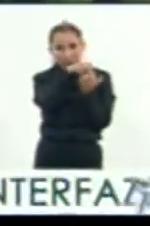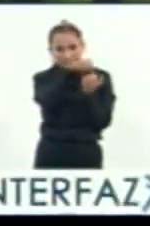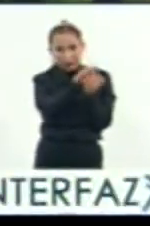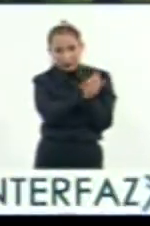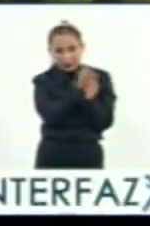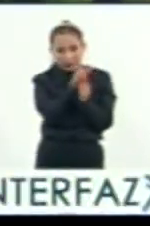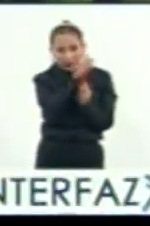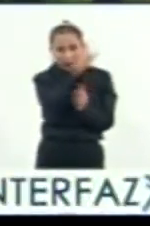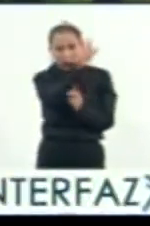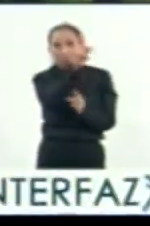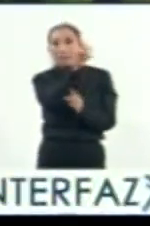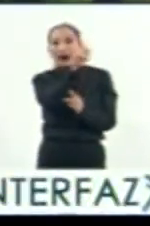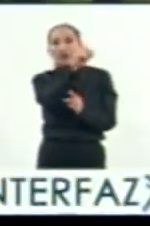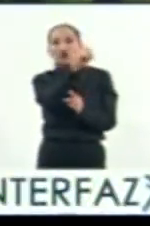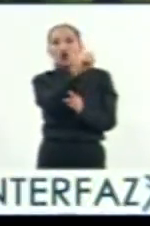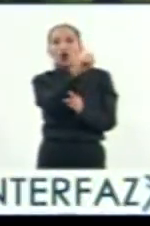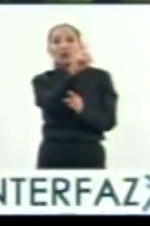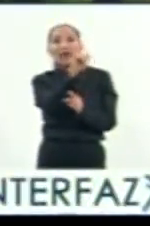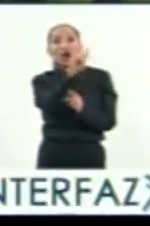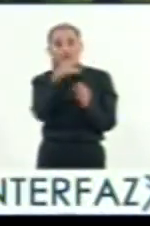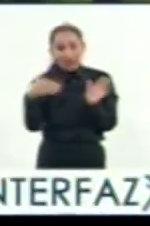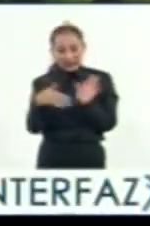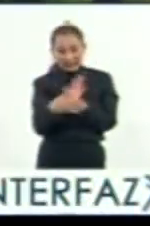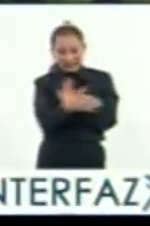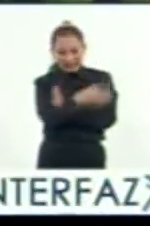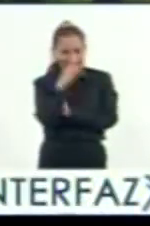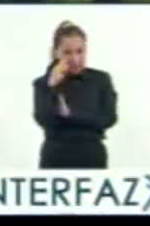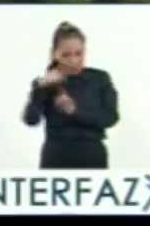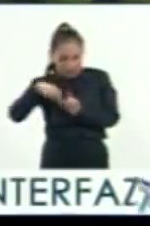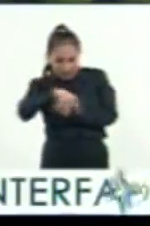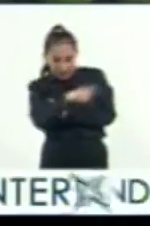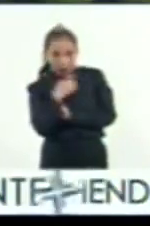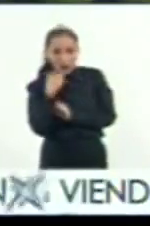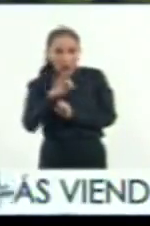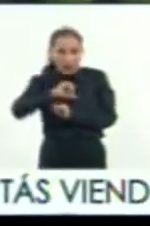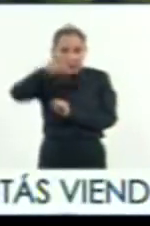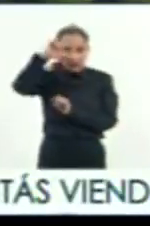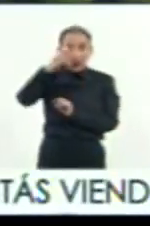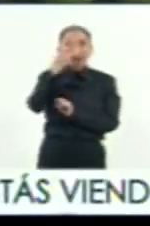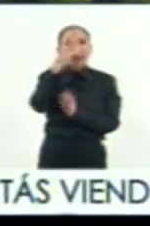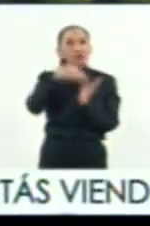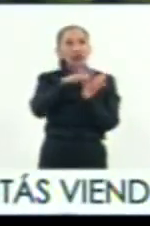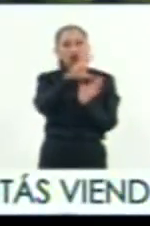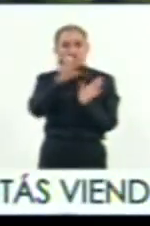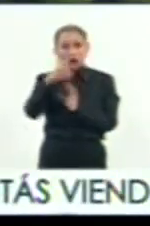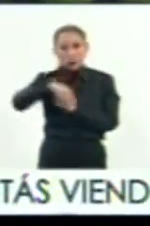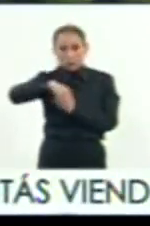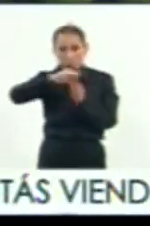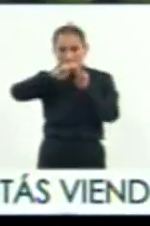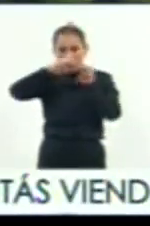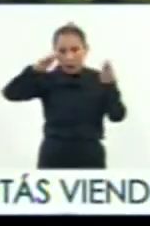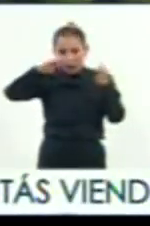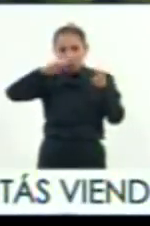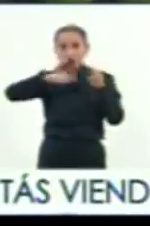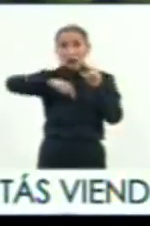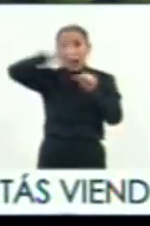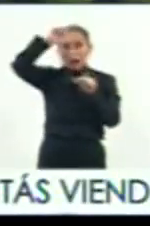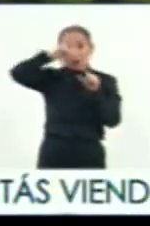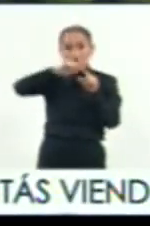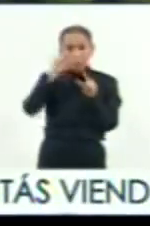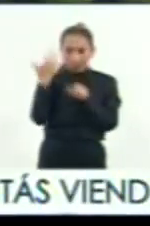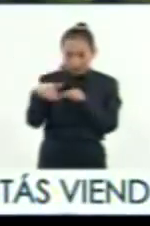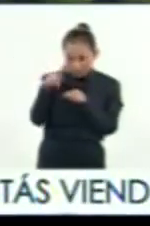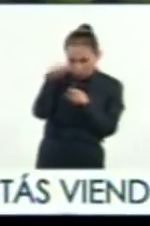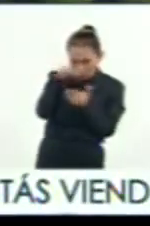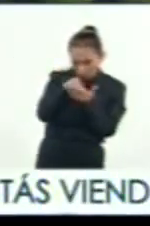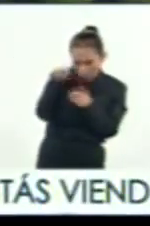¿Qué es el paso de Cortés? ¿Qué es el paso de Cortés? Justamente la parte más alta que serán 3.800 metros. Quiero decirte que he buscado